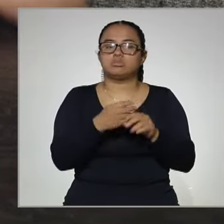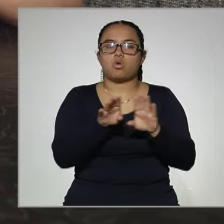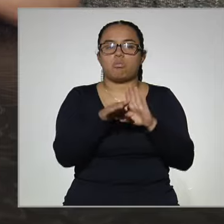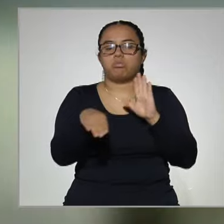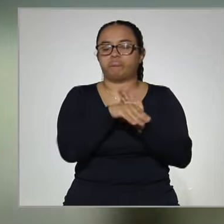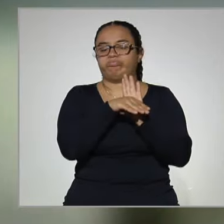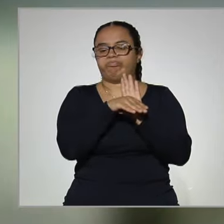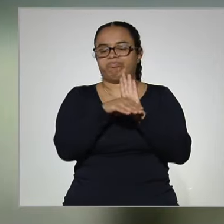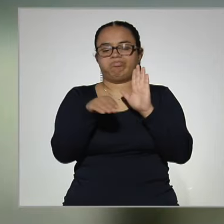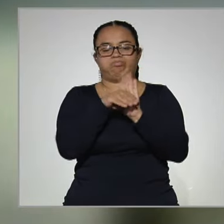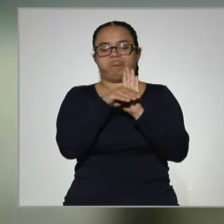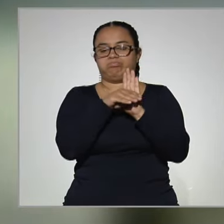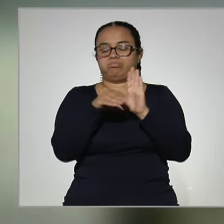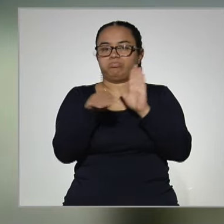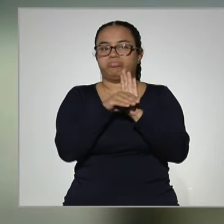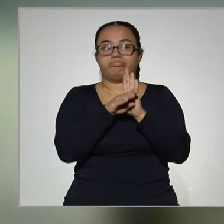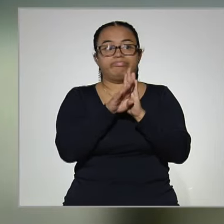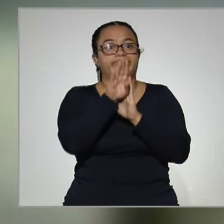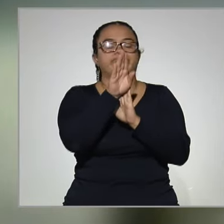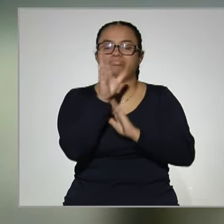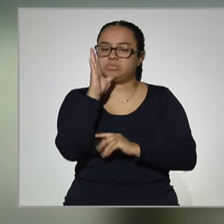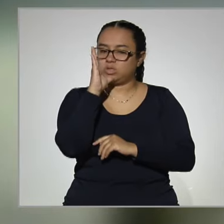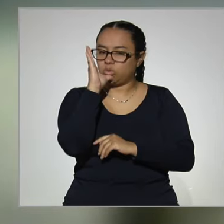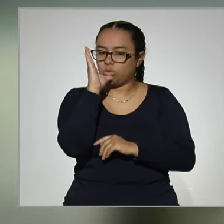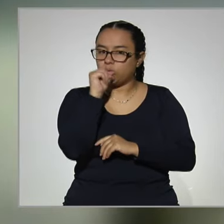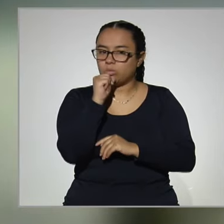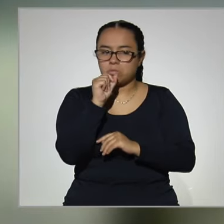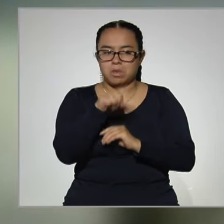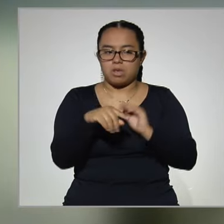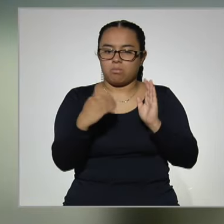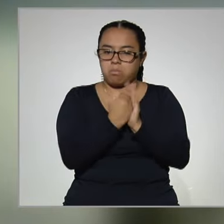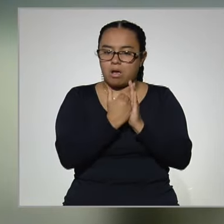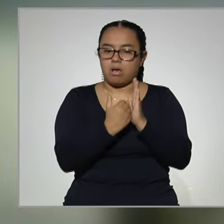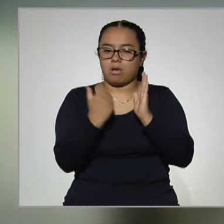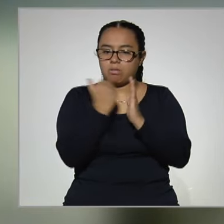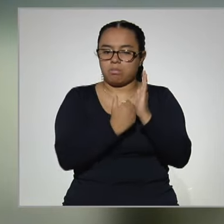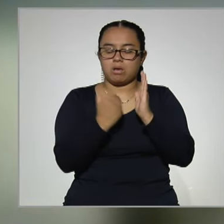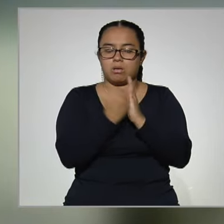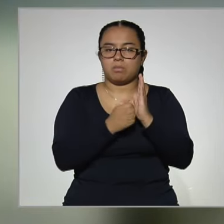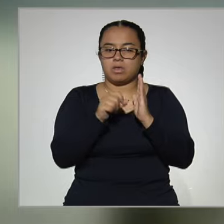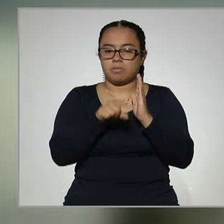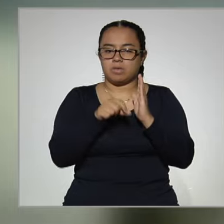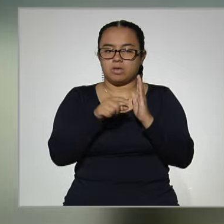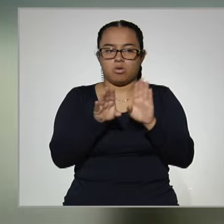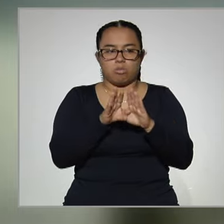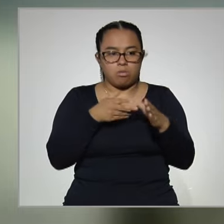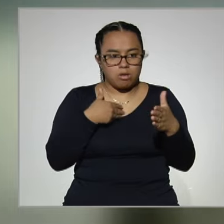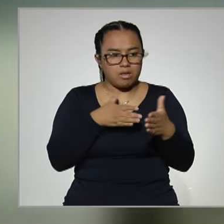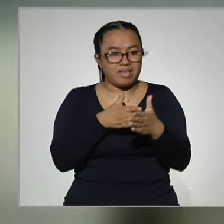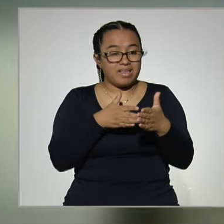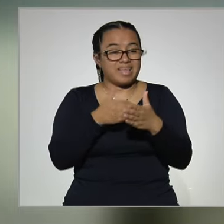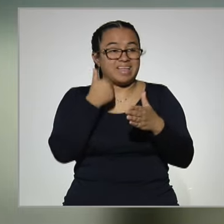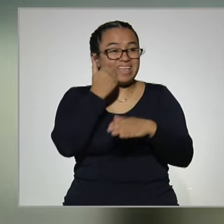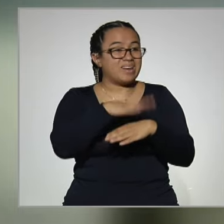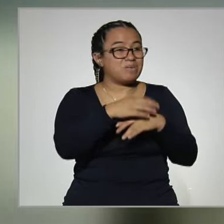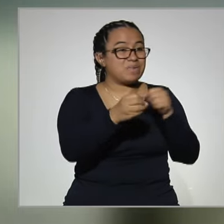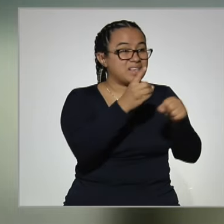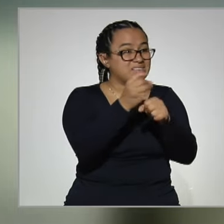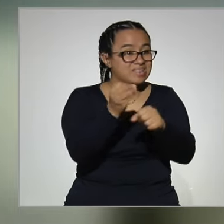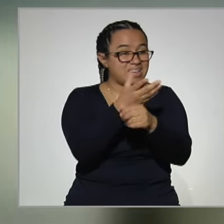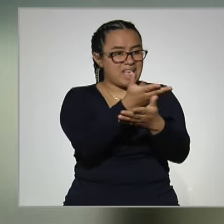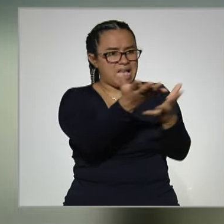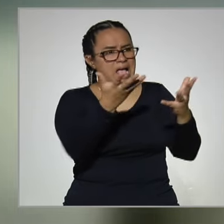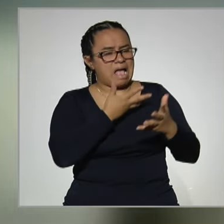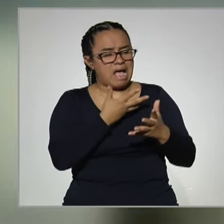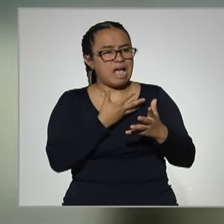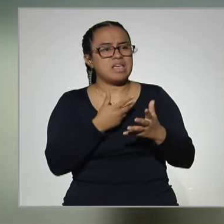porque te estás cortando tú solito como todas esas oportunidades que el mundo te da